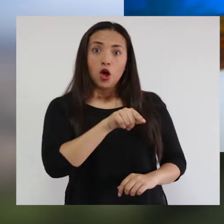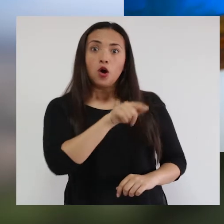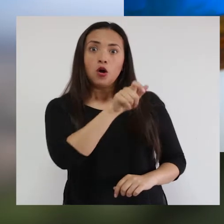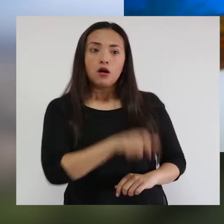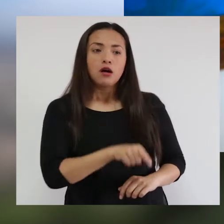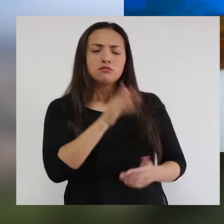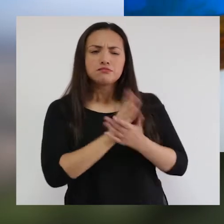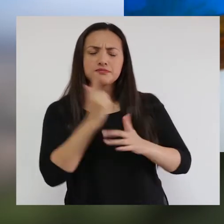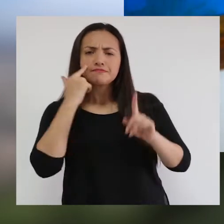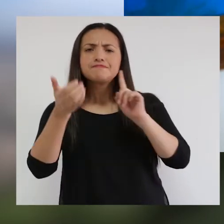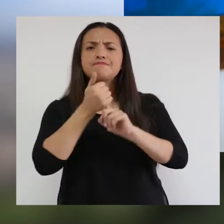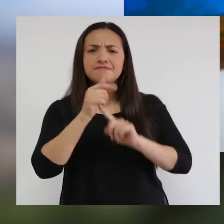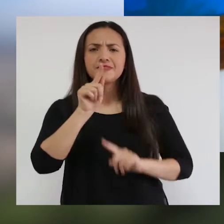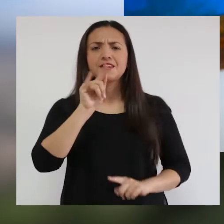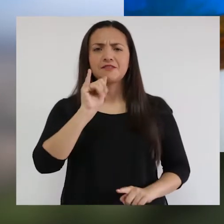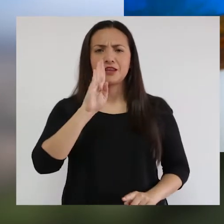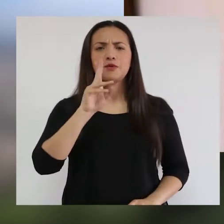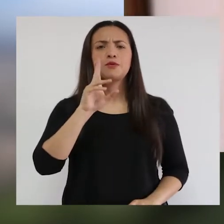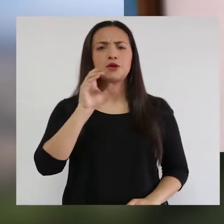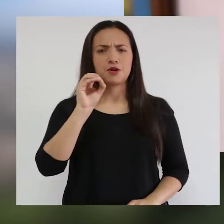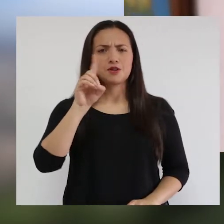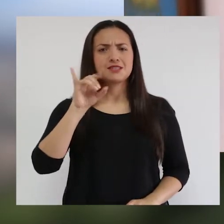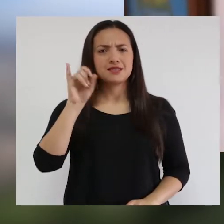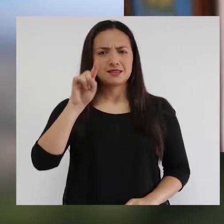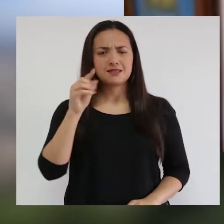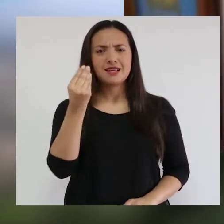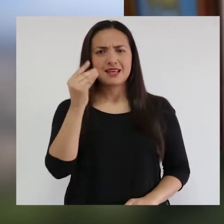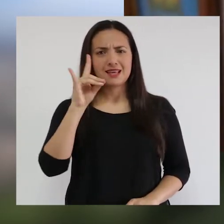Diagnostican a mi hijo en ese momento de fibrosis quística.